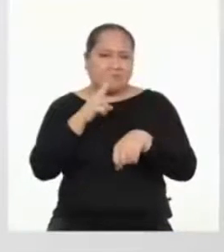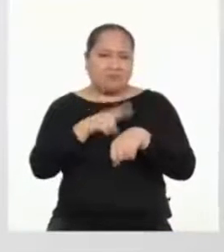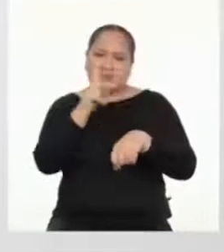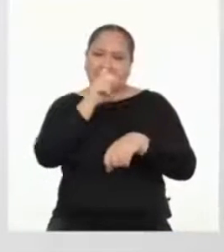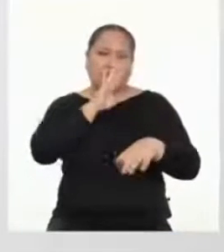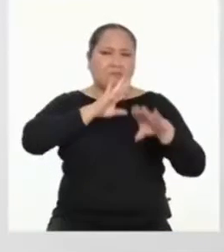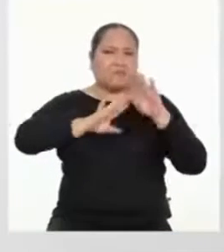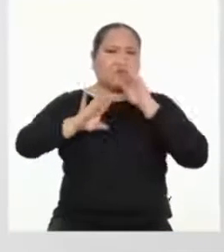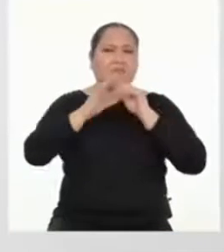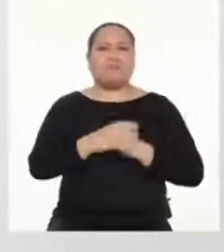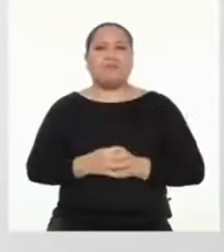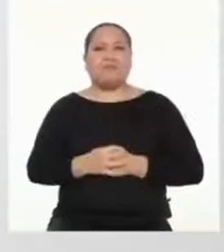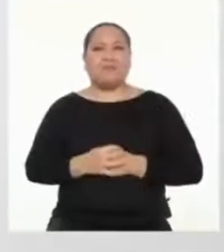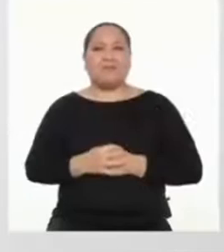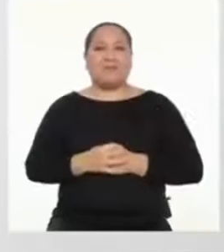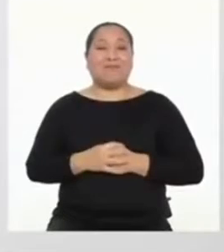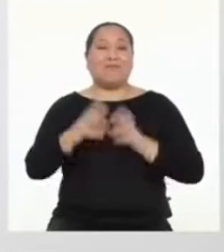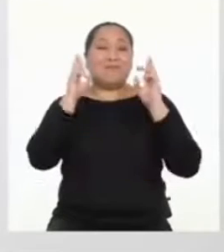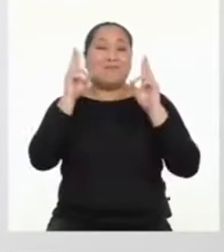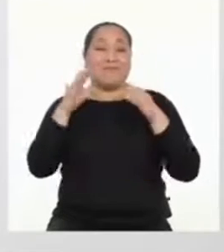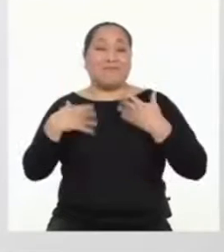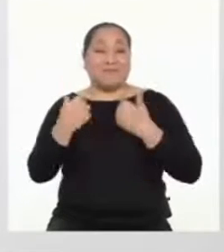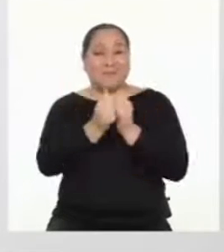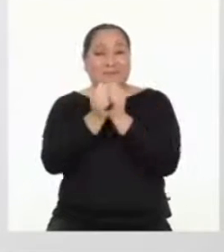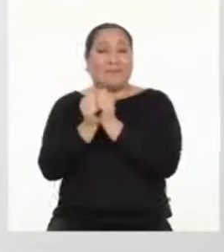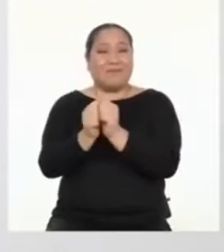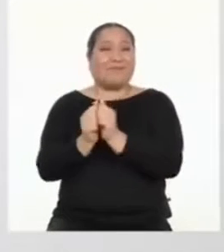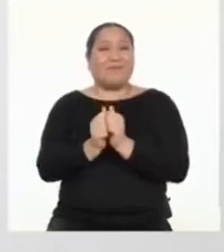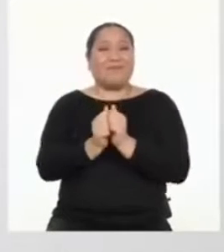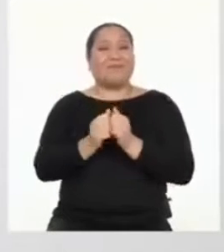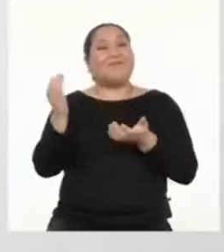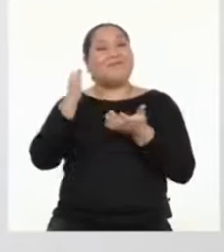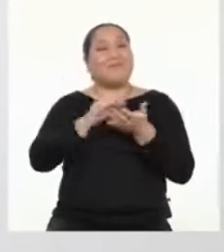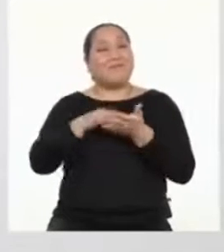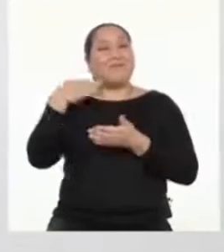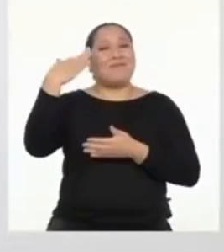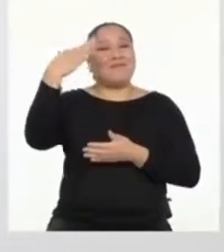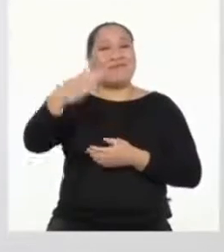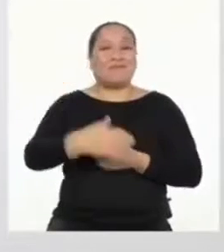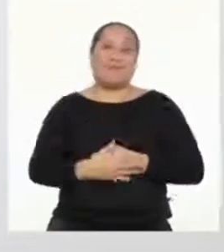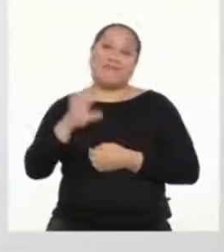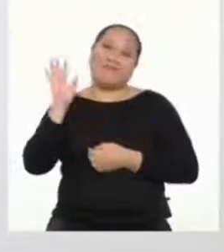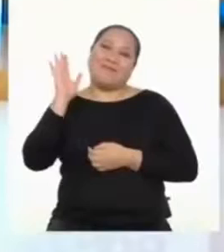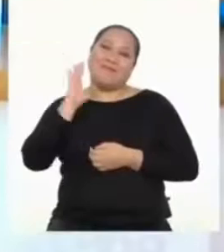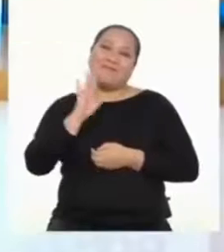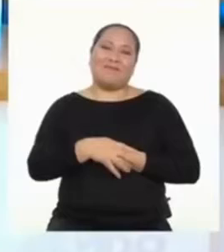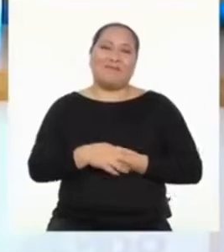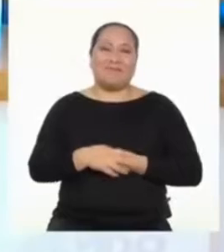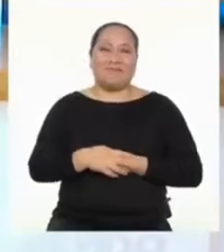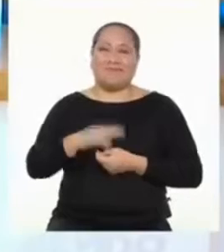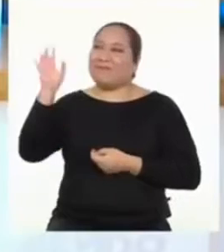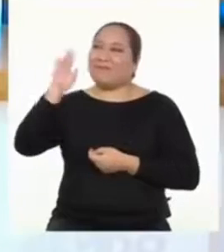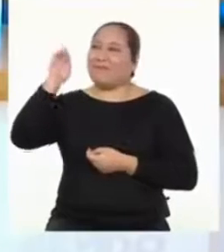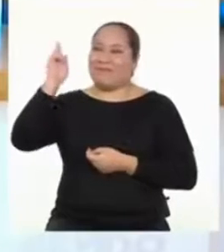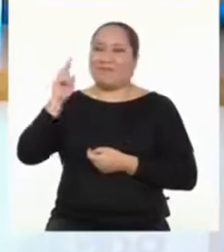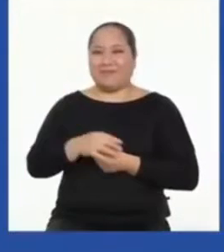Seguridad y prudencia. Espero poder acompañarlas y acompañarlos nuevamente. Hasta entonces...